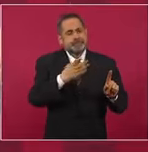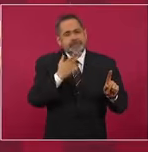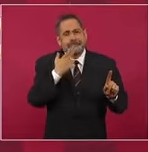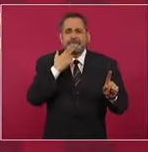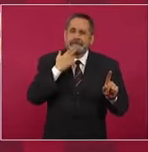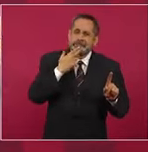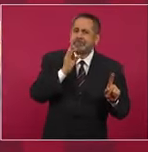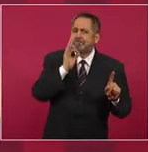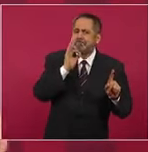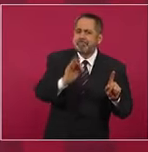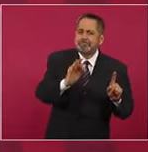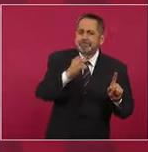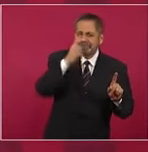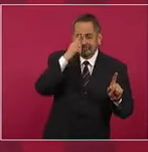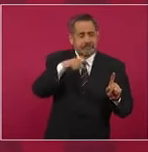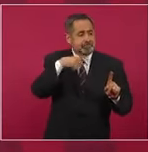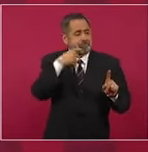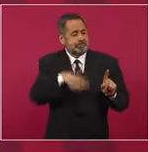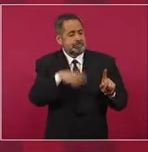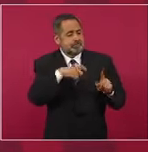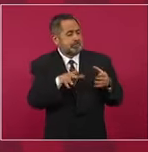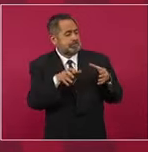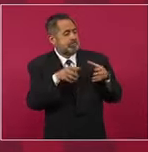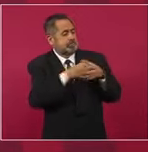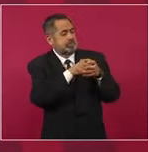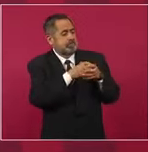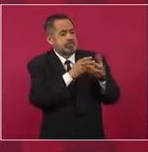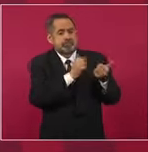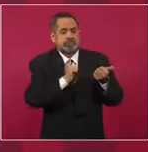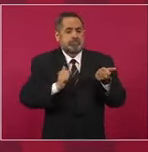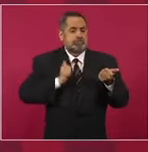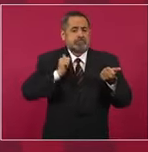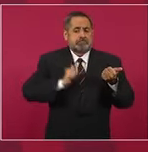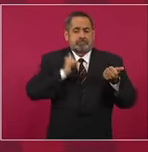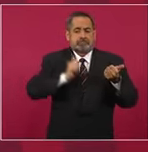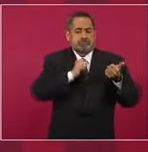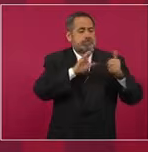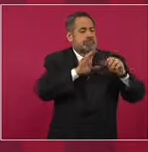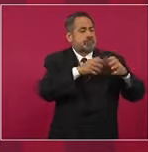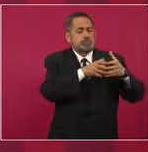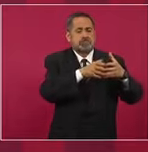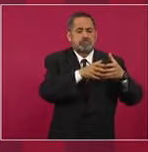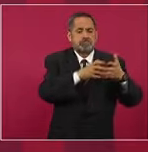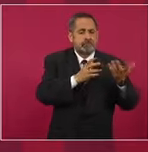los potentados, para las minorías,